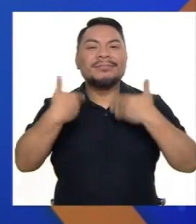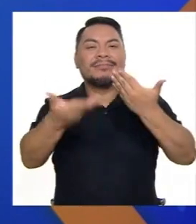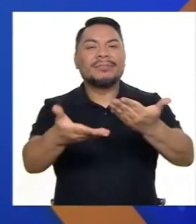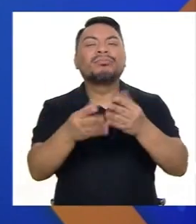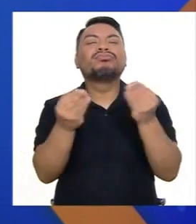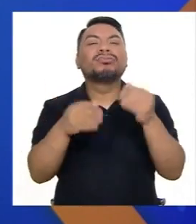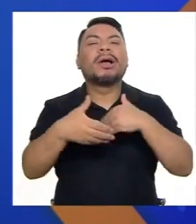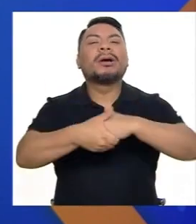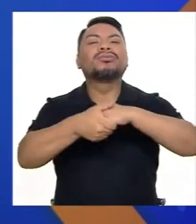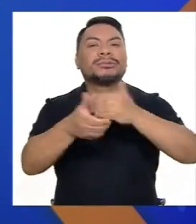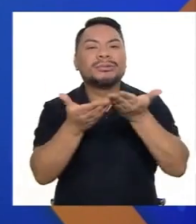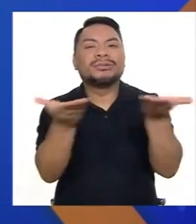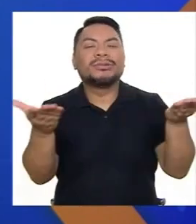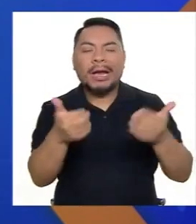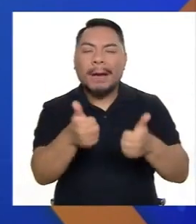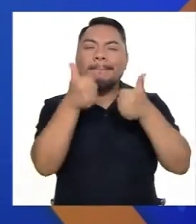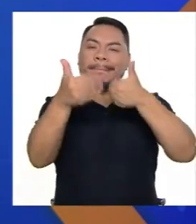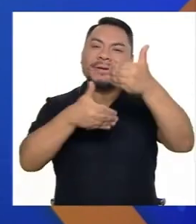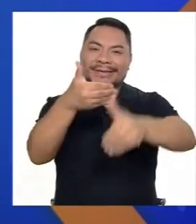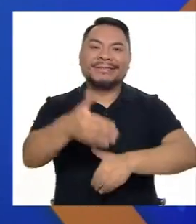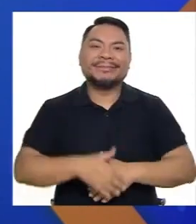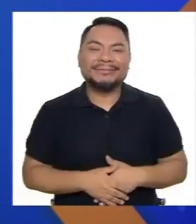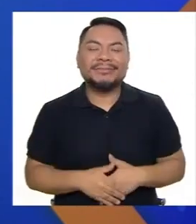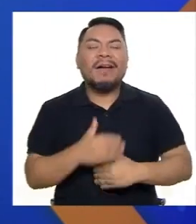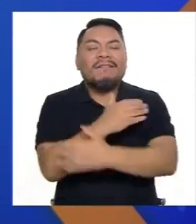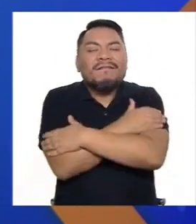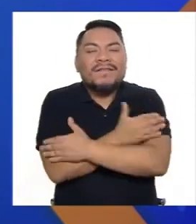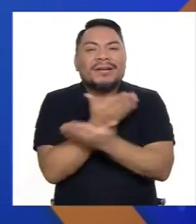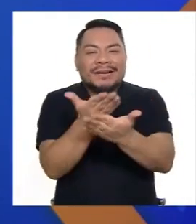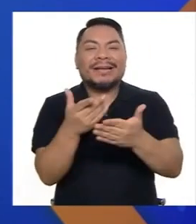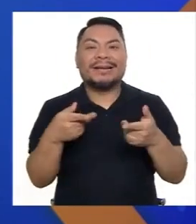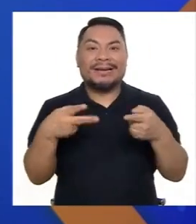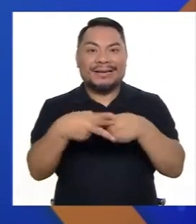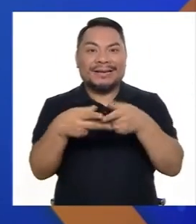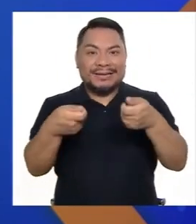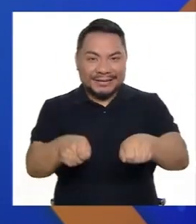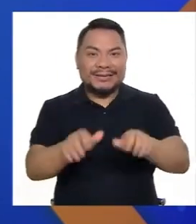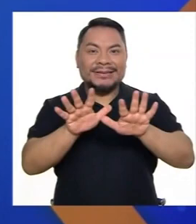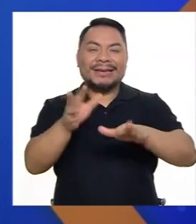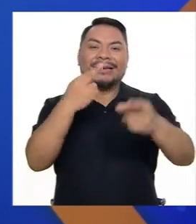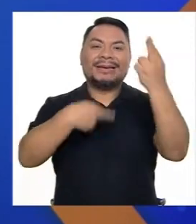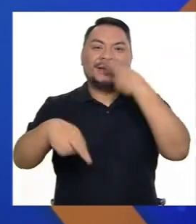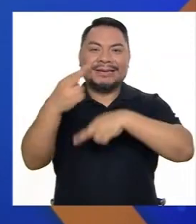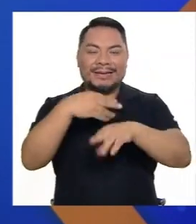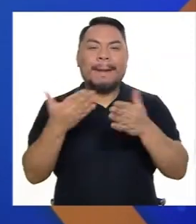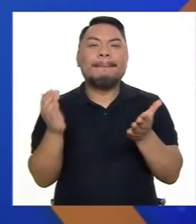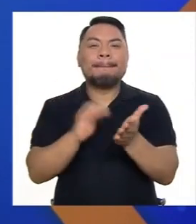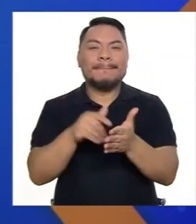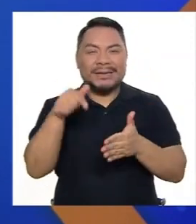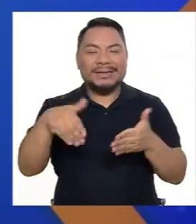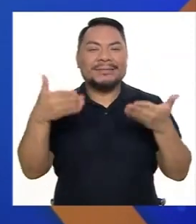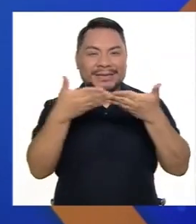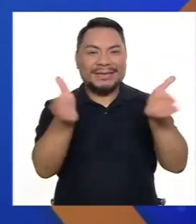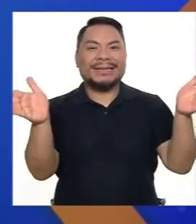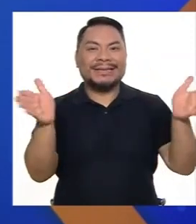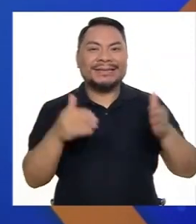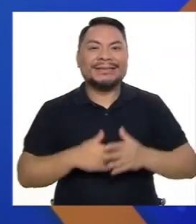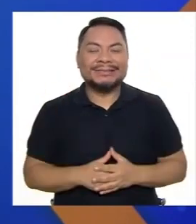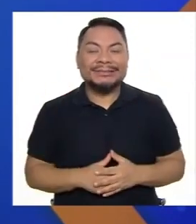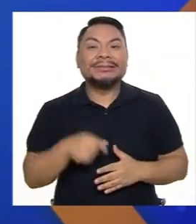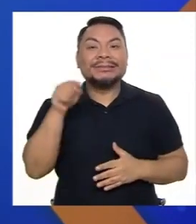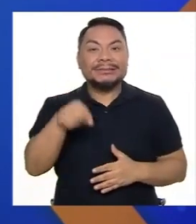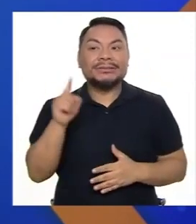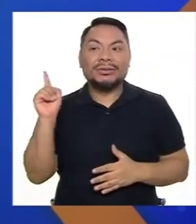muchos saludos, que les vaya muy bien, un fuerte abrazo. Tomamos una pequeña pausa y ya regresamos con más aquí en Sin Barreras.